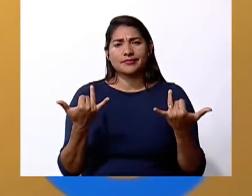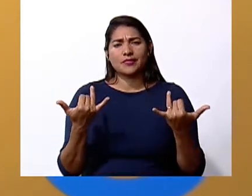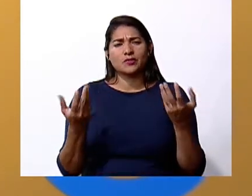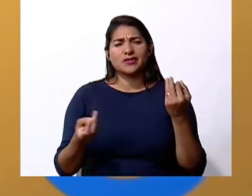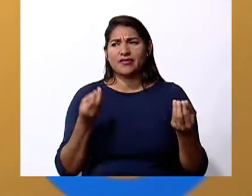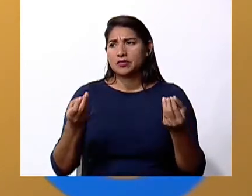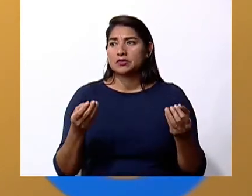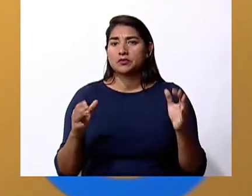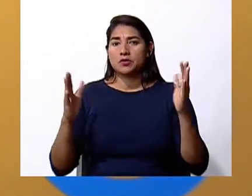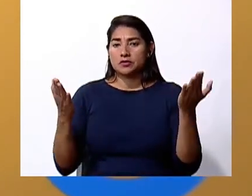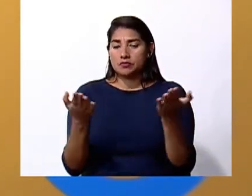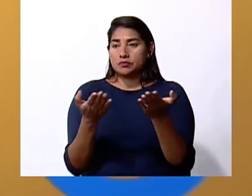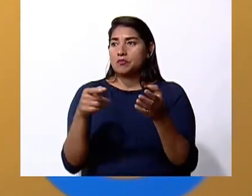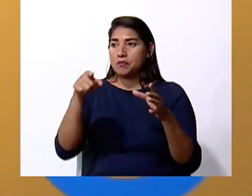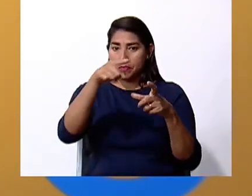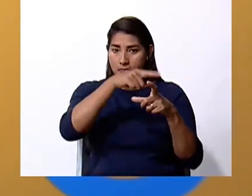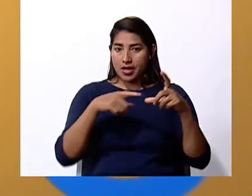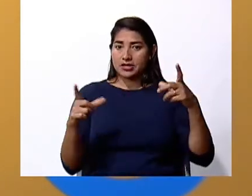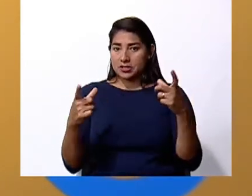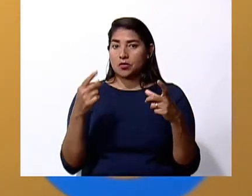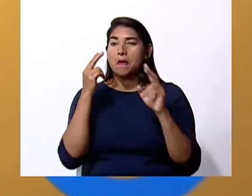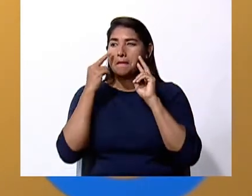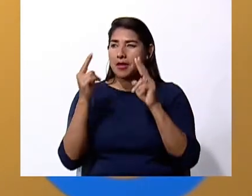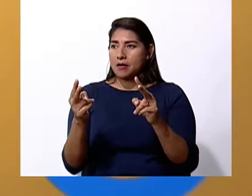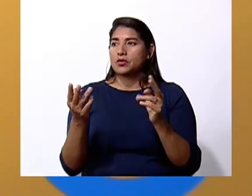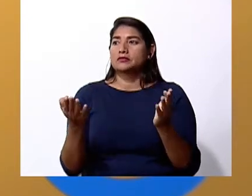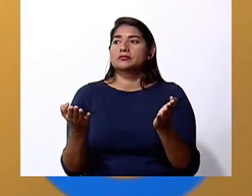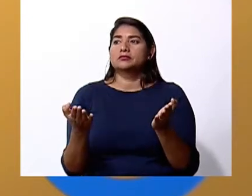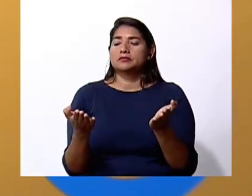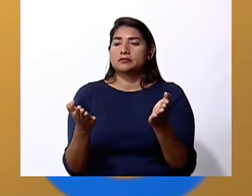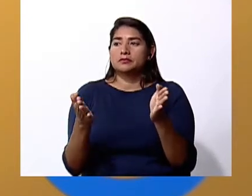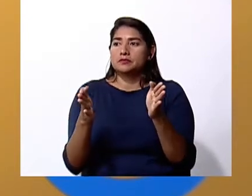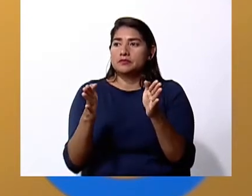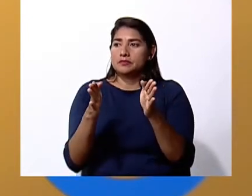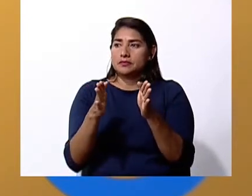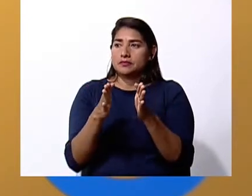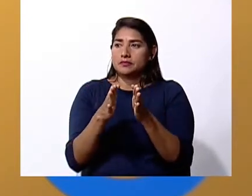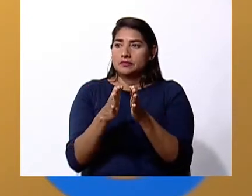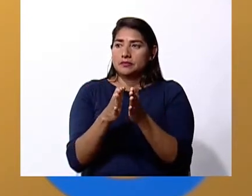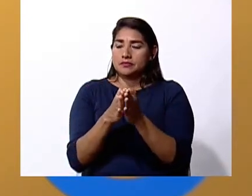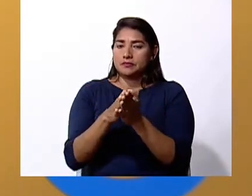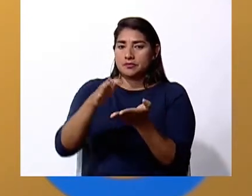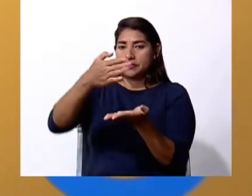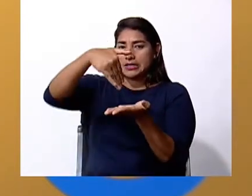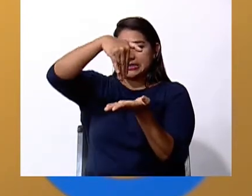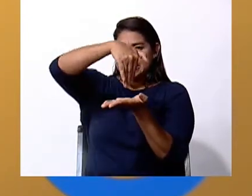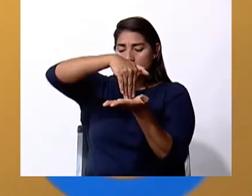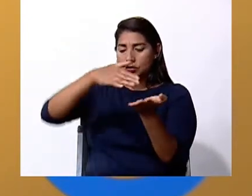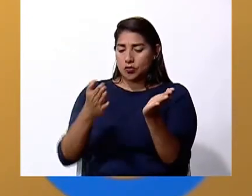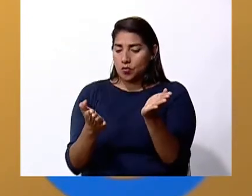hacer? Vamos a doblar. ¿Ves cómo queda el círculo? Muy bien. Ahora lo vamos a doblar a la mitad.